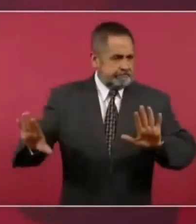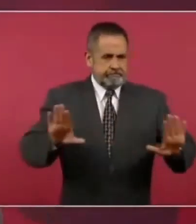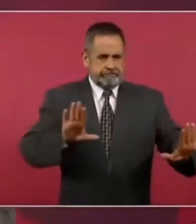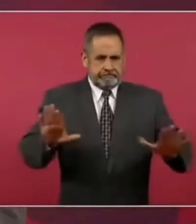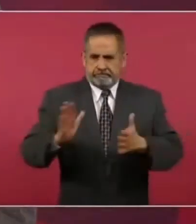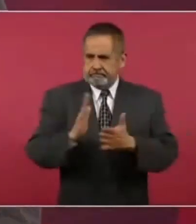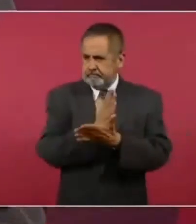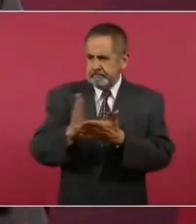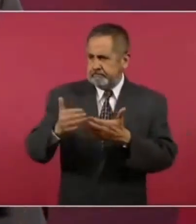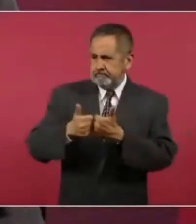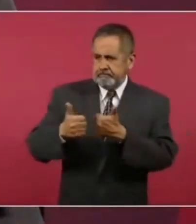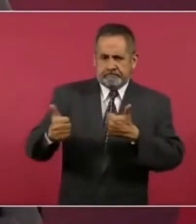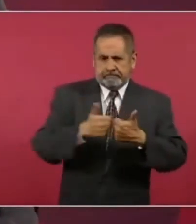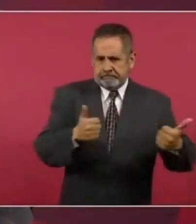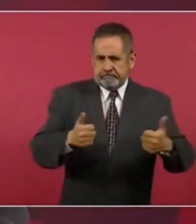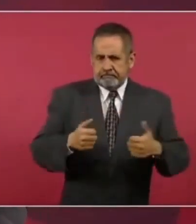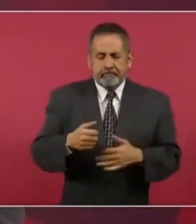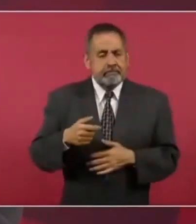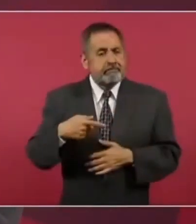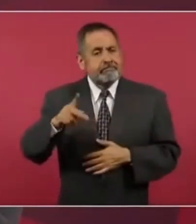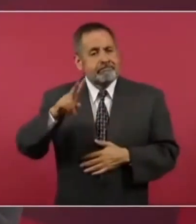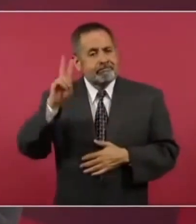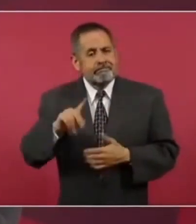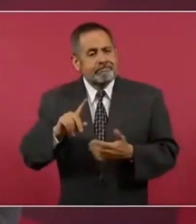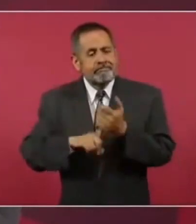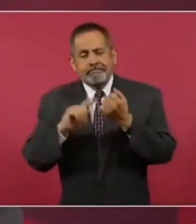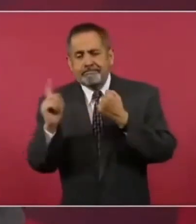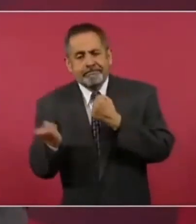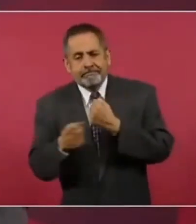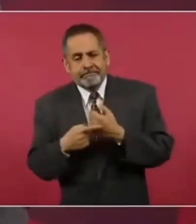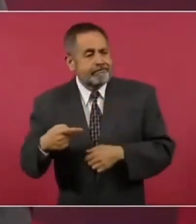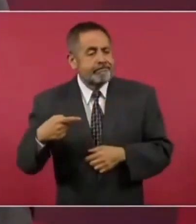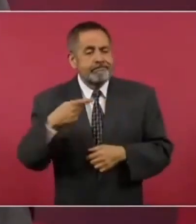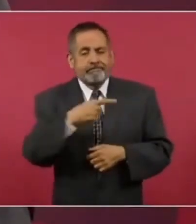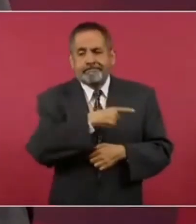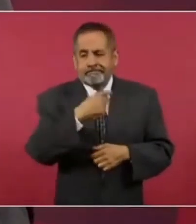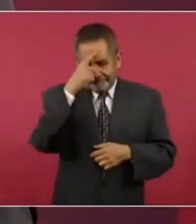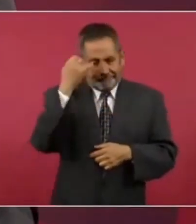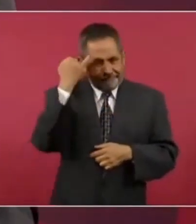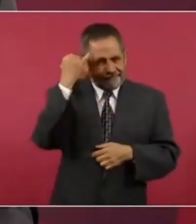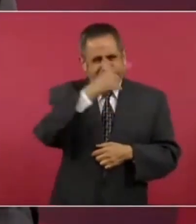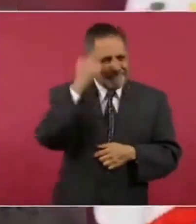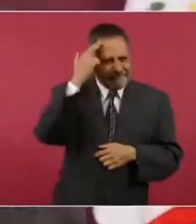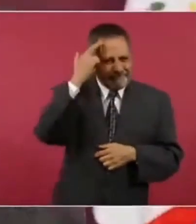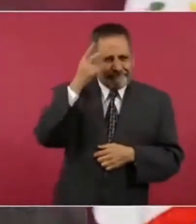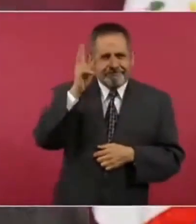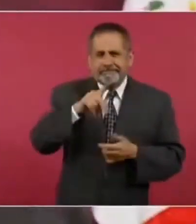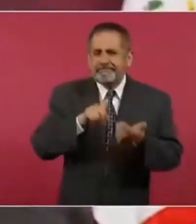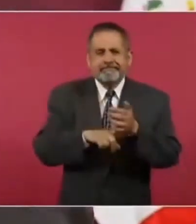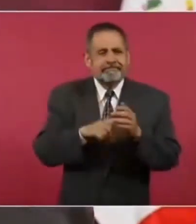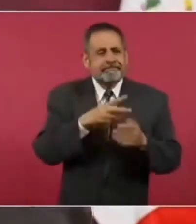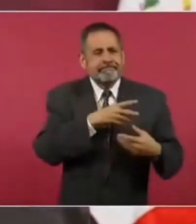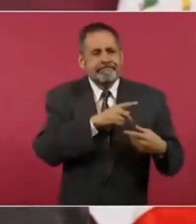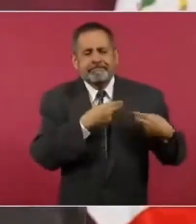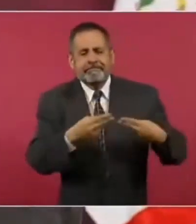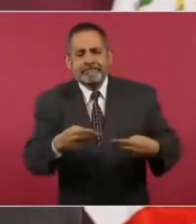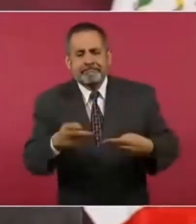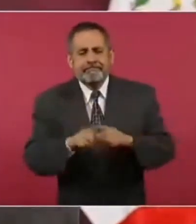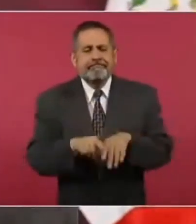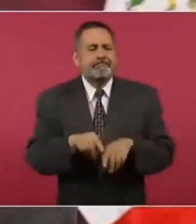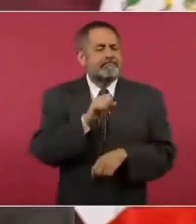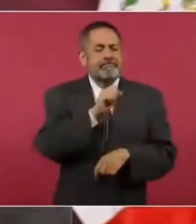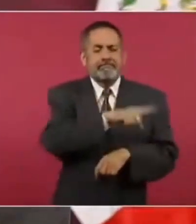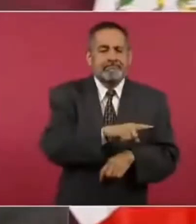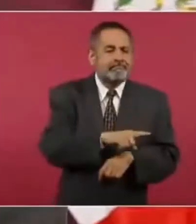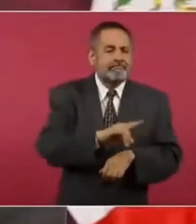a la antidemocracia de Porfirio Díaz la simulación es el padre